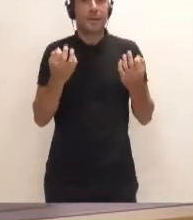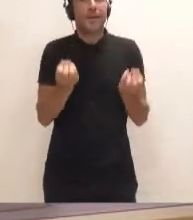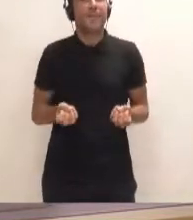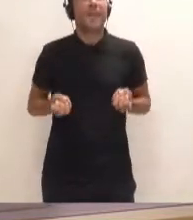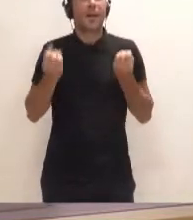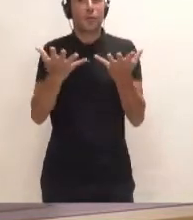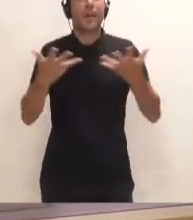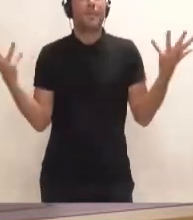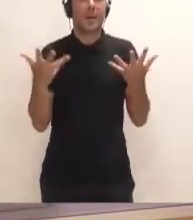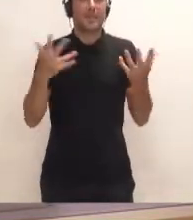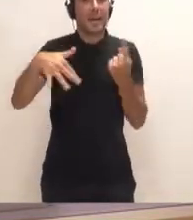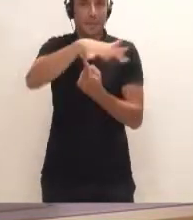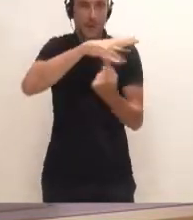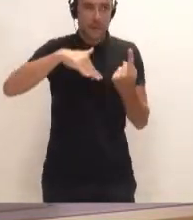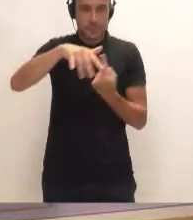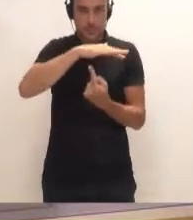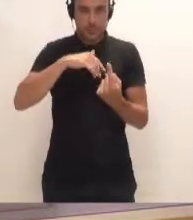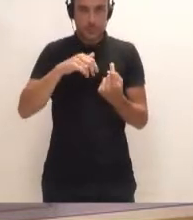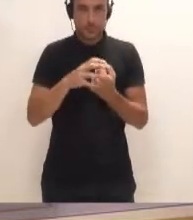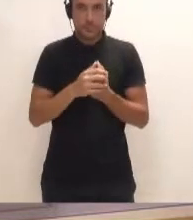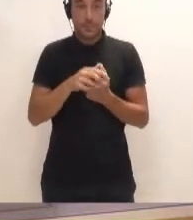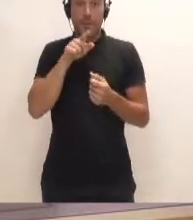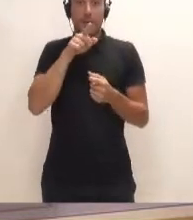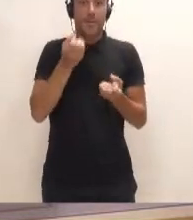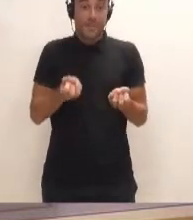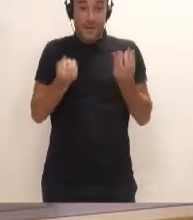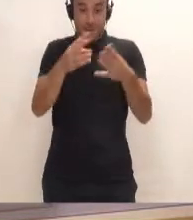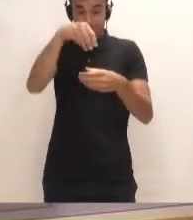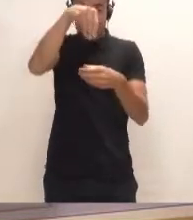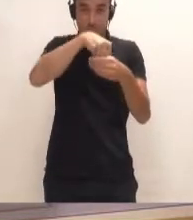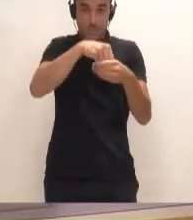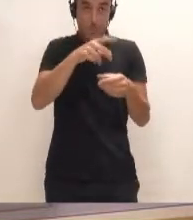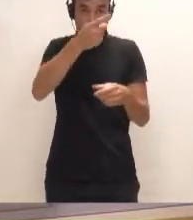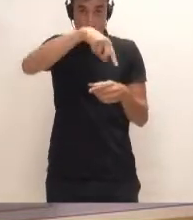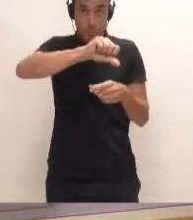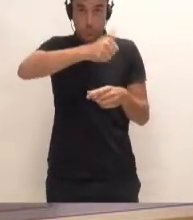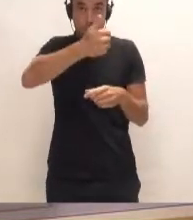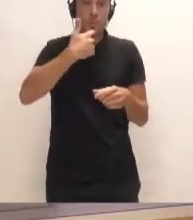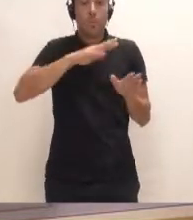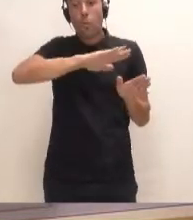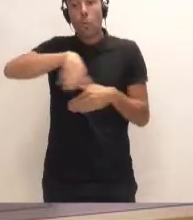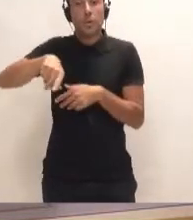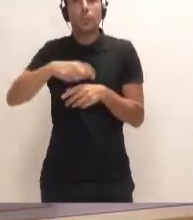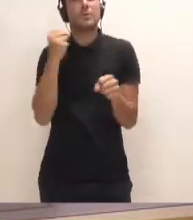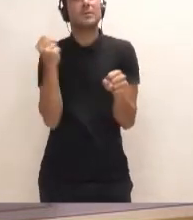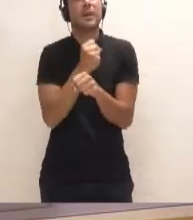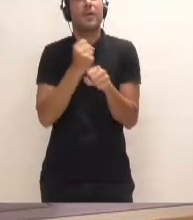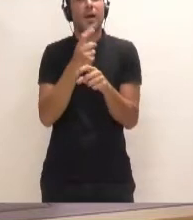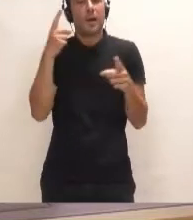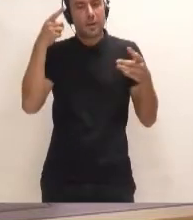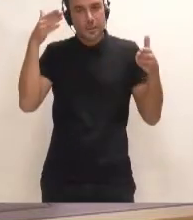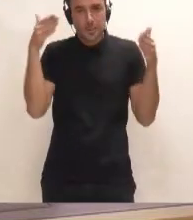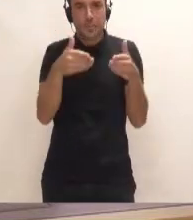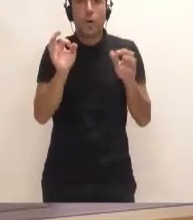Emergencia Climática. En esta declaración que aprobaron dice, por último, se trabajará para armonizar